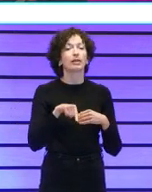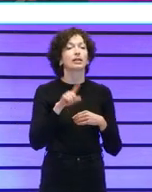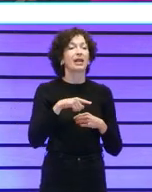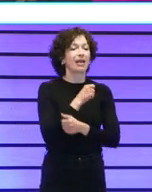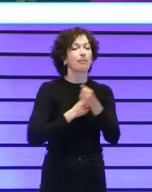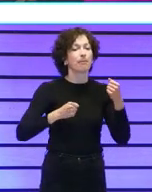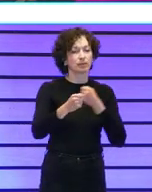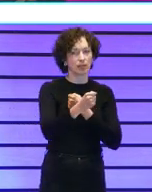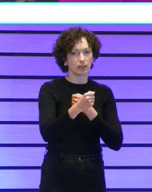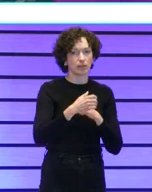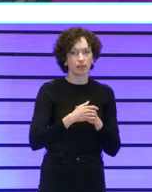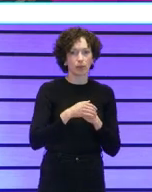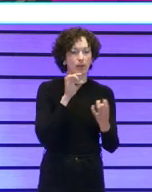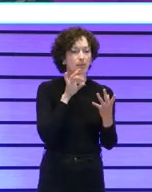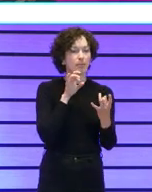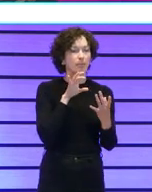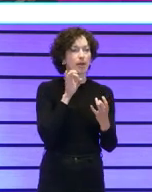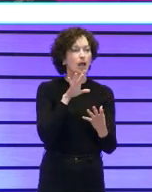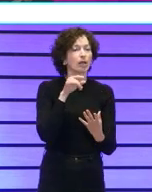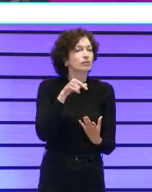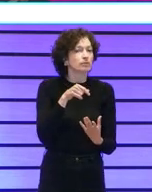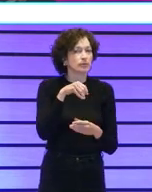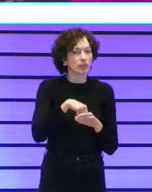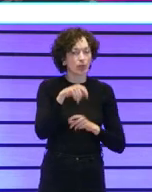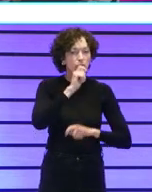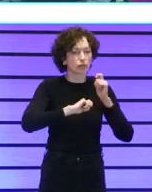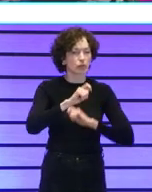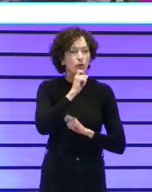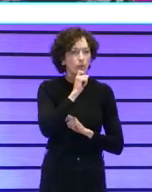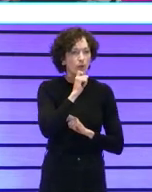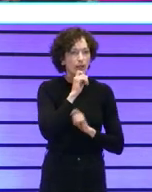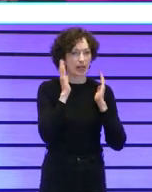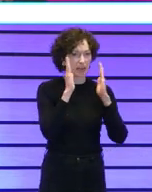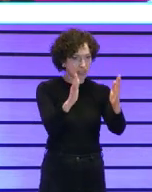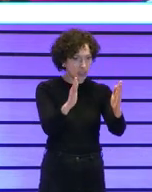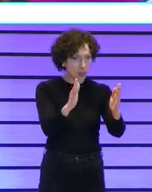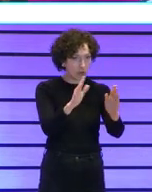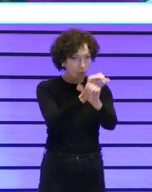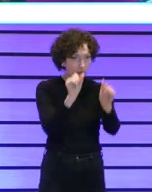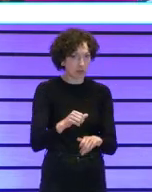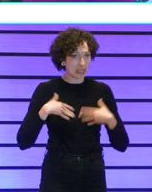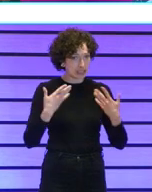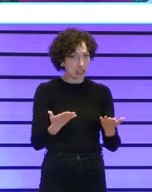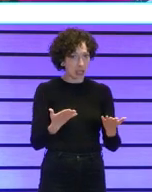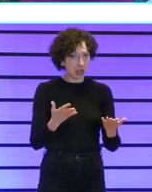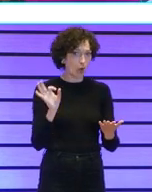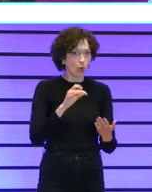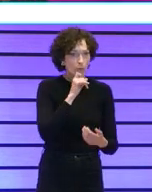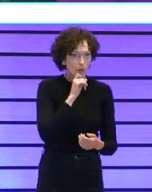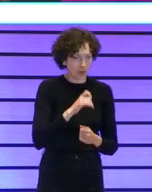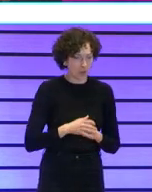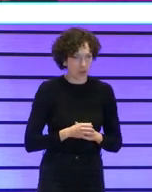damos y recibimos feedback en nuestras organizaciones? ¿lo hacemos en el pasillo? y de cualquier manera ¿cómo hacemos todo eso?